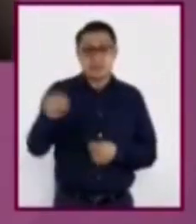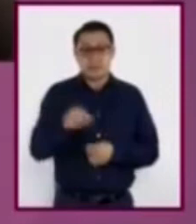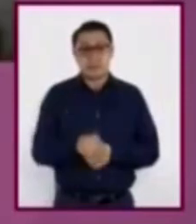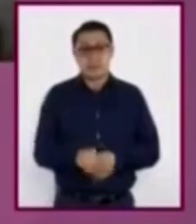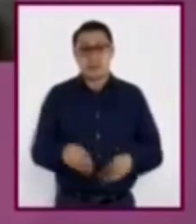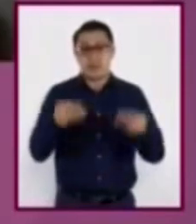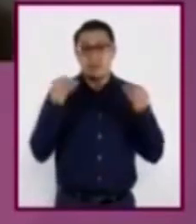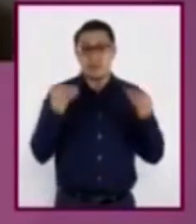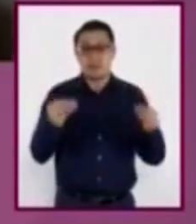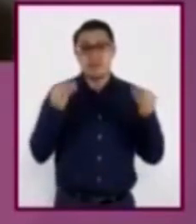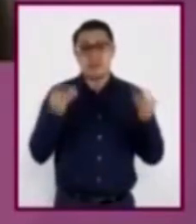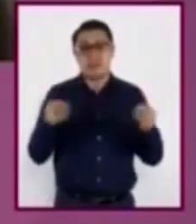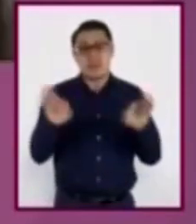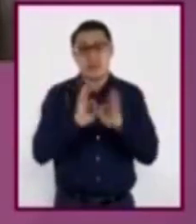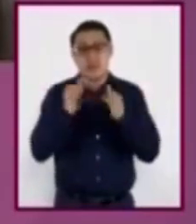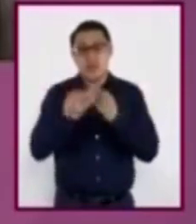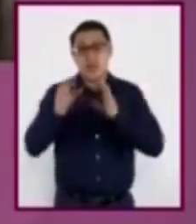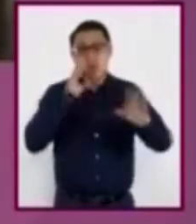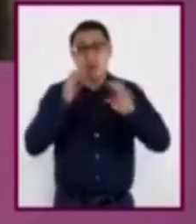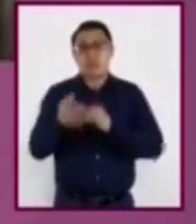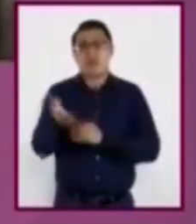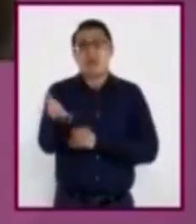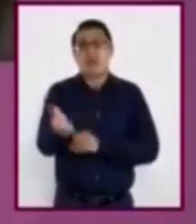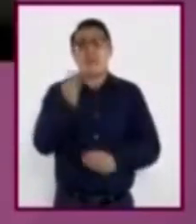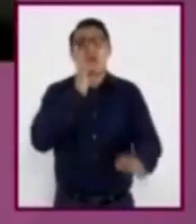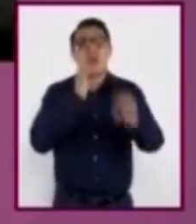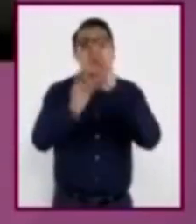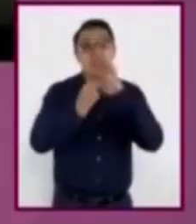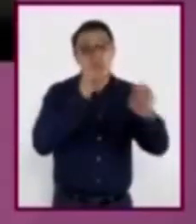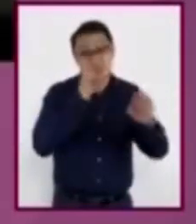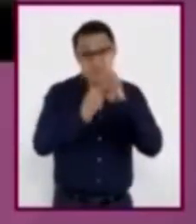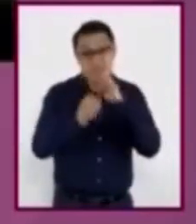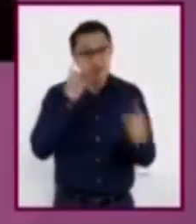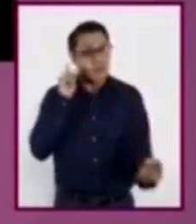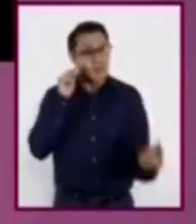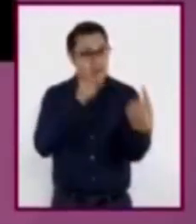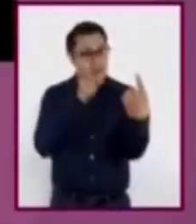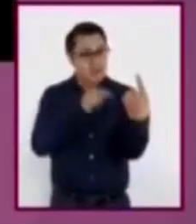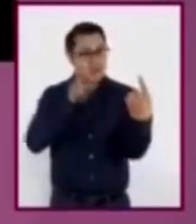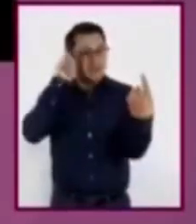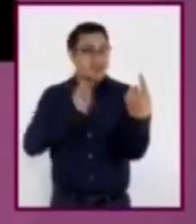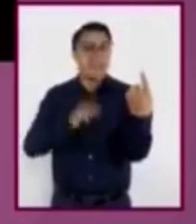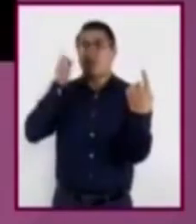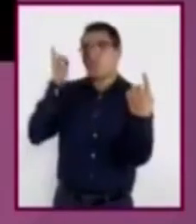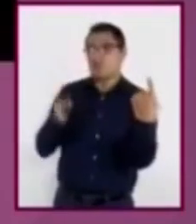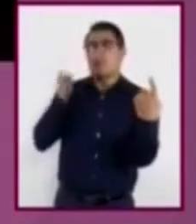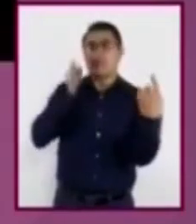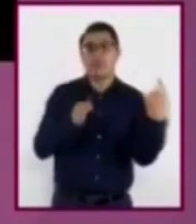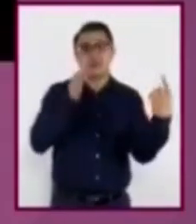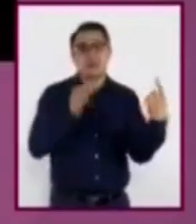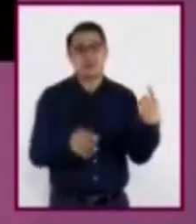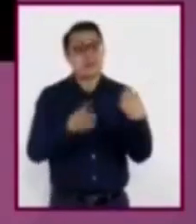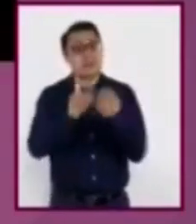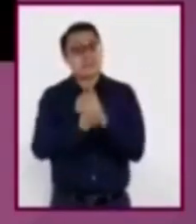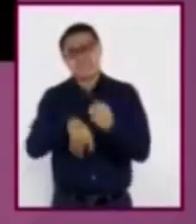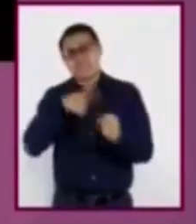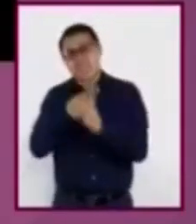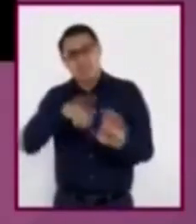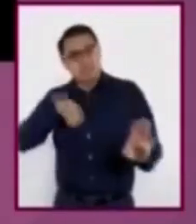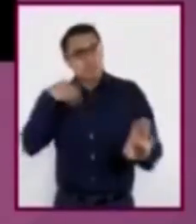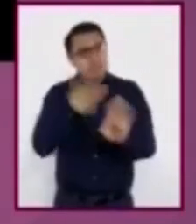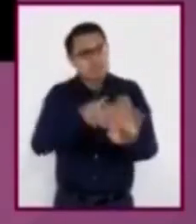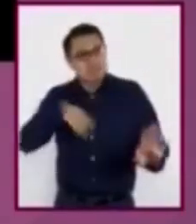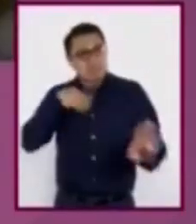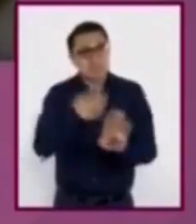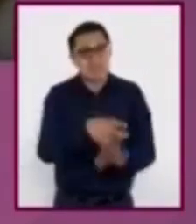múltiples medios comenzaron a solicitarle entrevistas, y ella aceptaba a pesar de que la violencia se hallaba